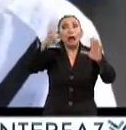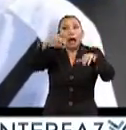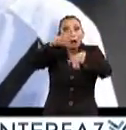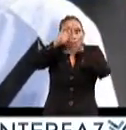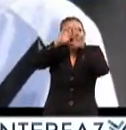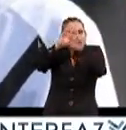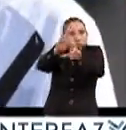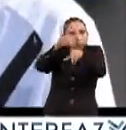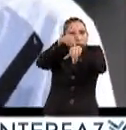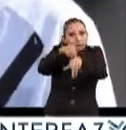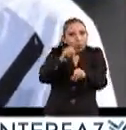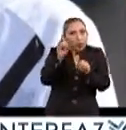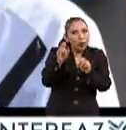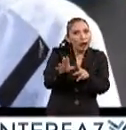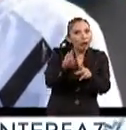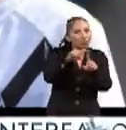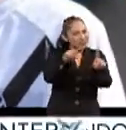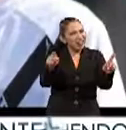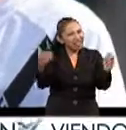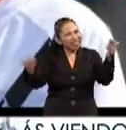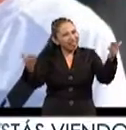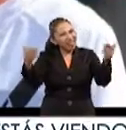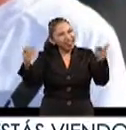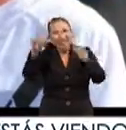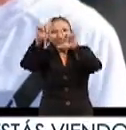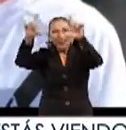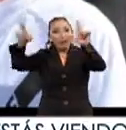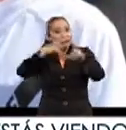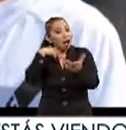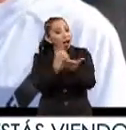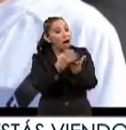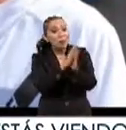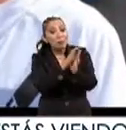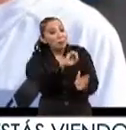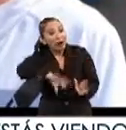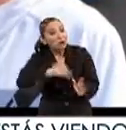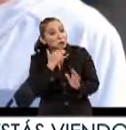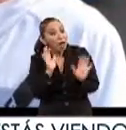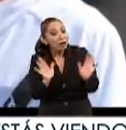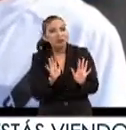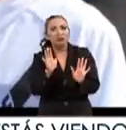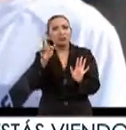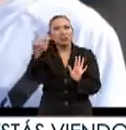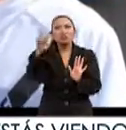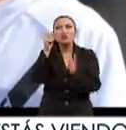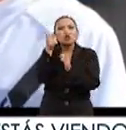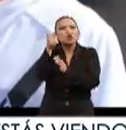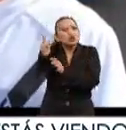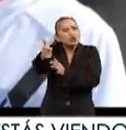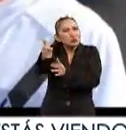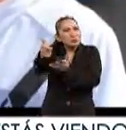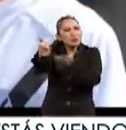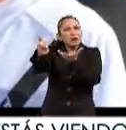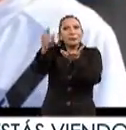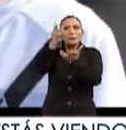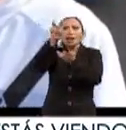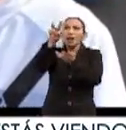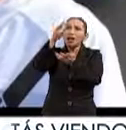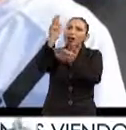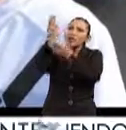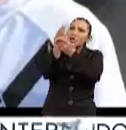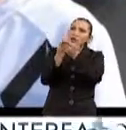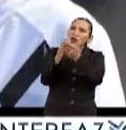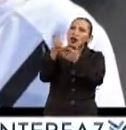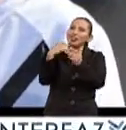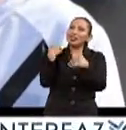lo puedan respetar y qué diferencia que el mural no te está diciendo no arrojes basura aquí sino que ver la pieza